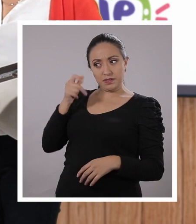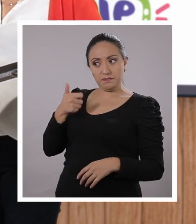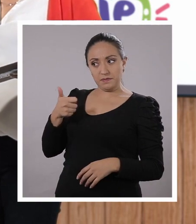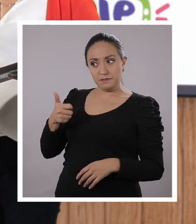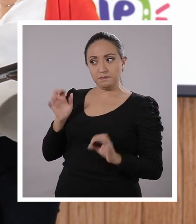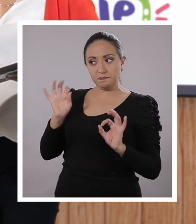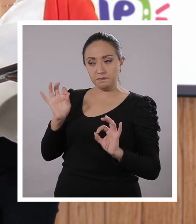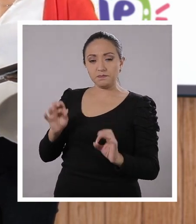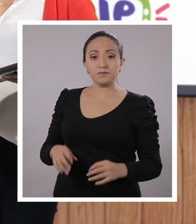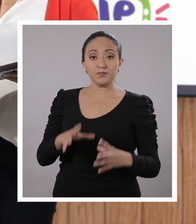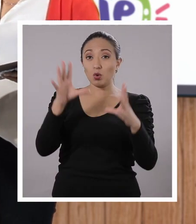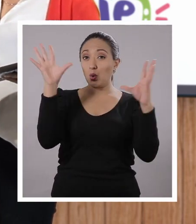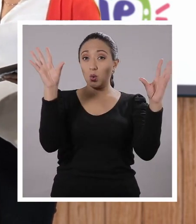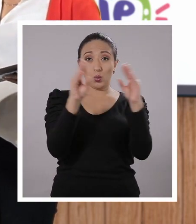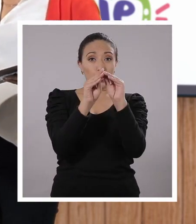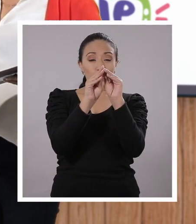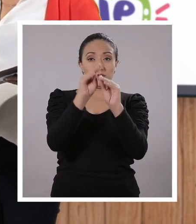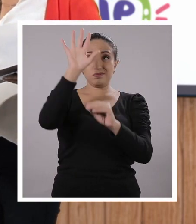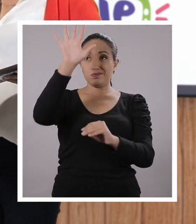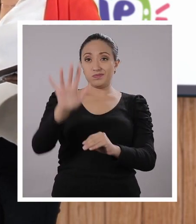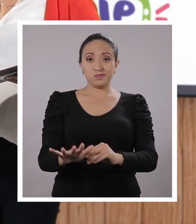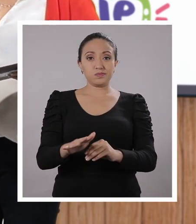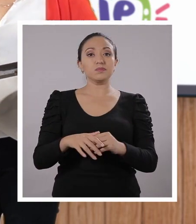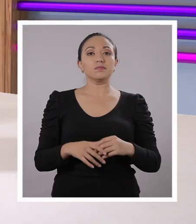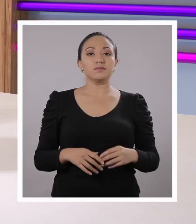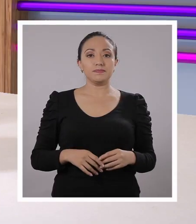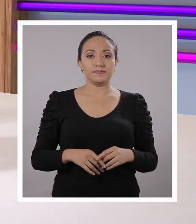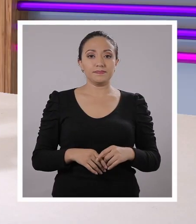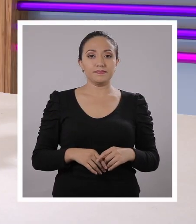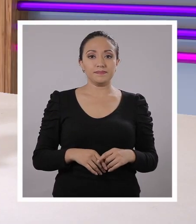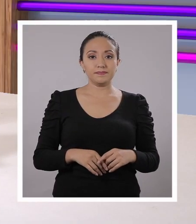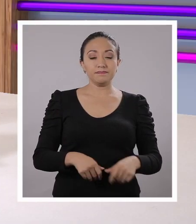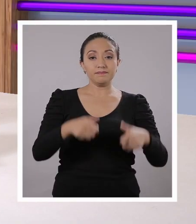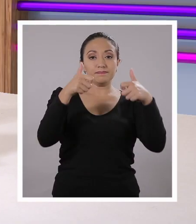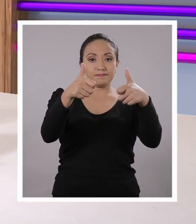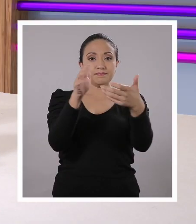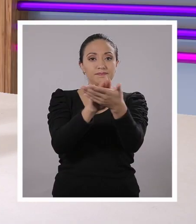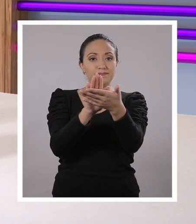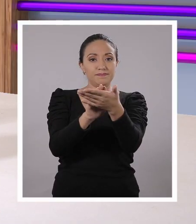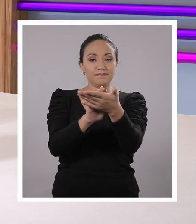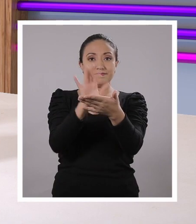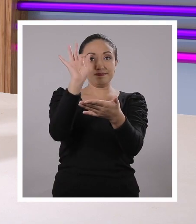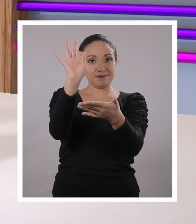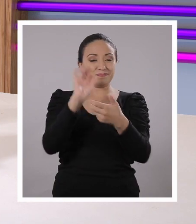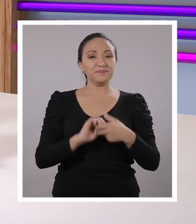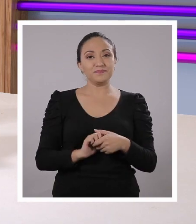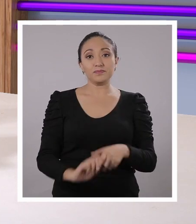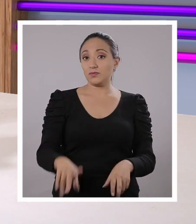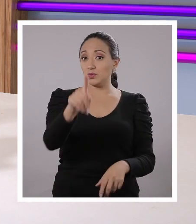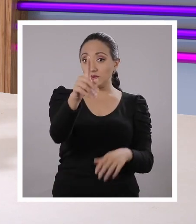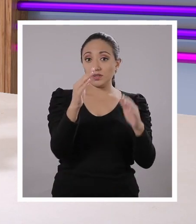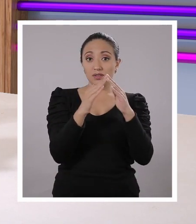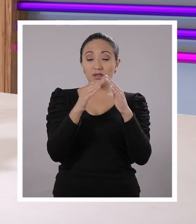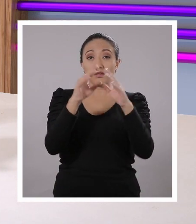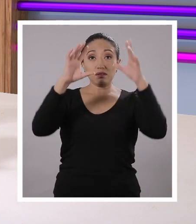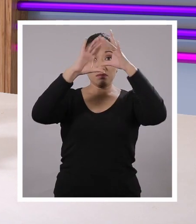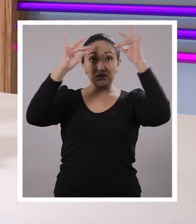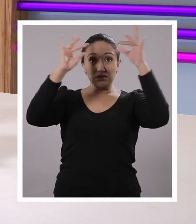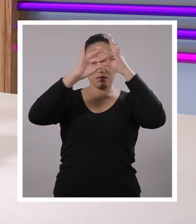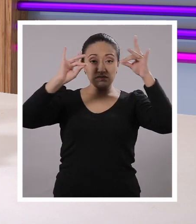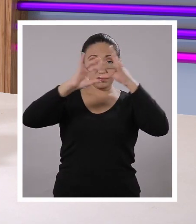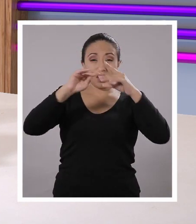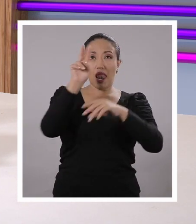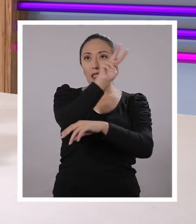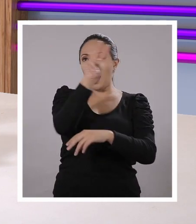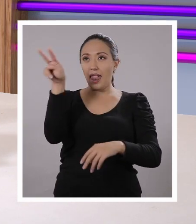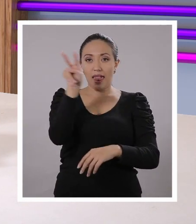Tú eres pila, Santi. Completamos, ¿no? Sí, hemos completado. Al 100%. Súper bien, Santi. Y ustedes en casa igual. El